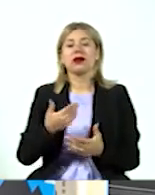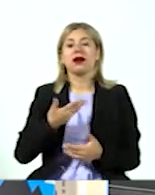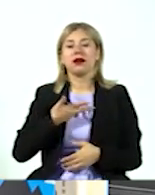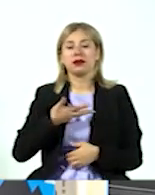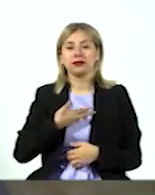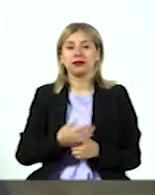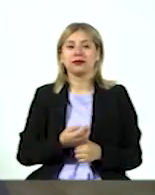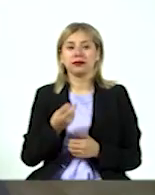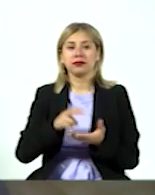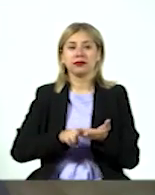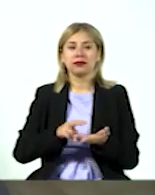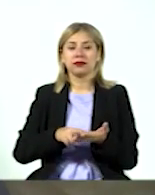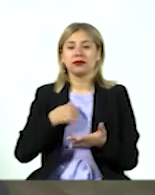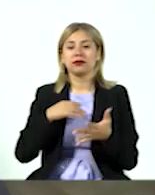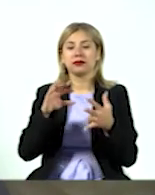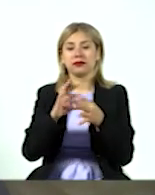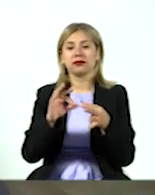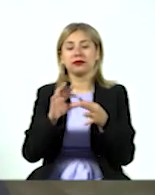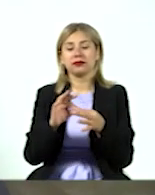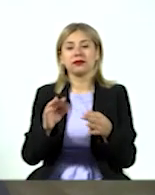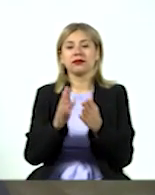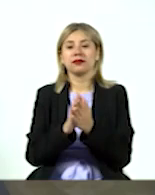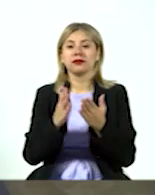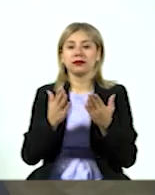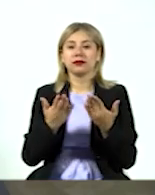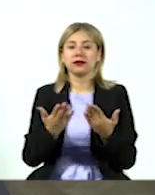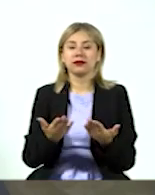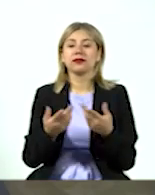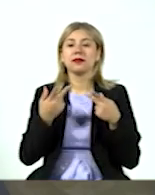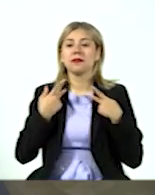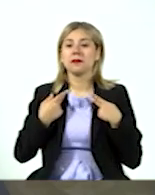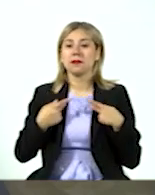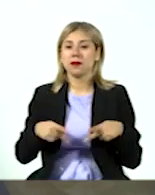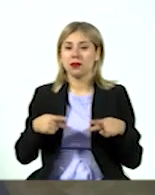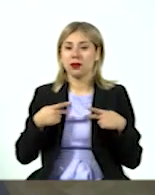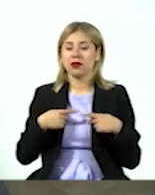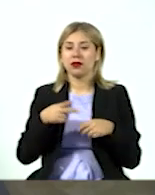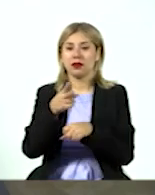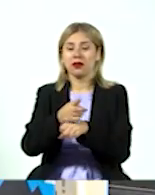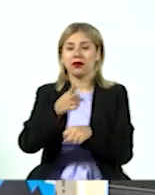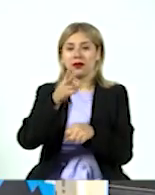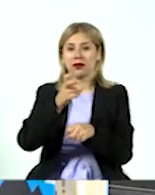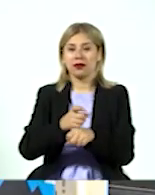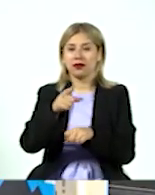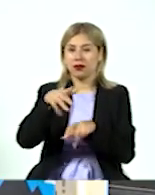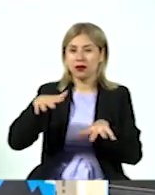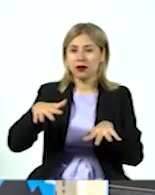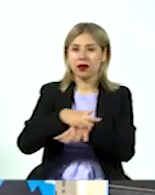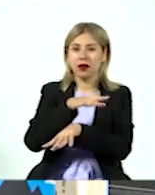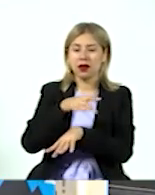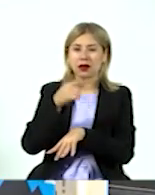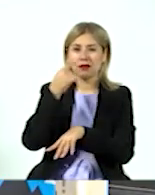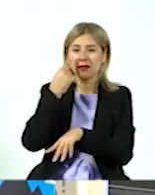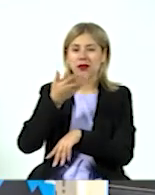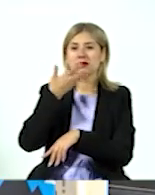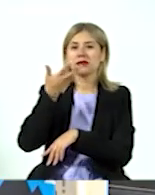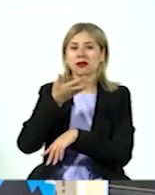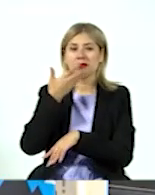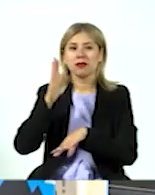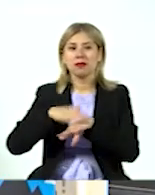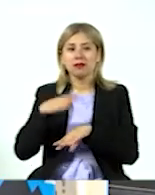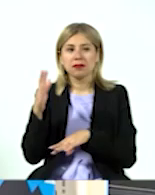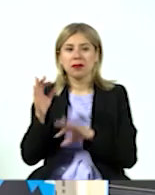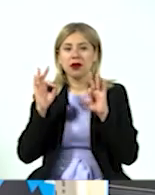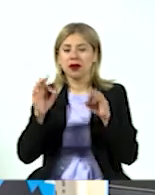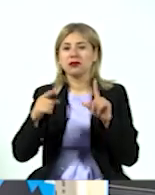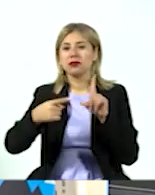y de eso abro en esta obra, donde a la gente le invito, pues que cambie sus hábitos, que tenga hábitos más poderosos, más